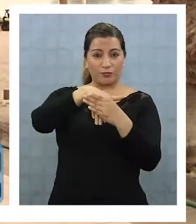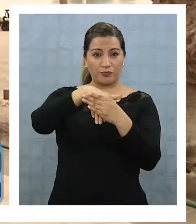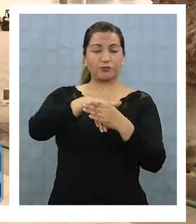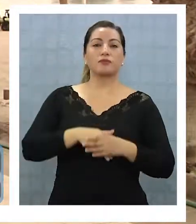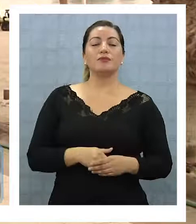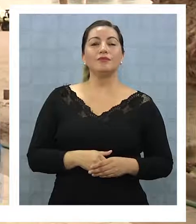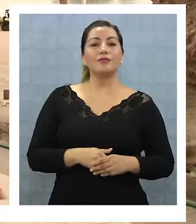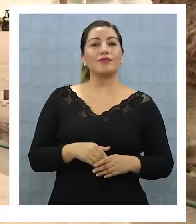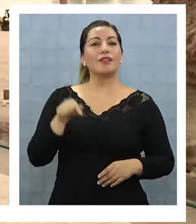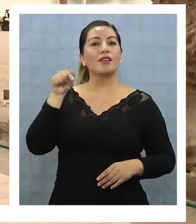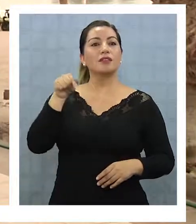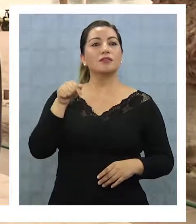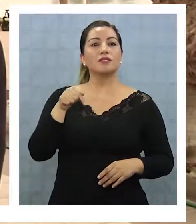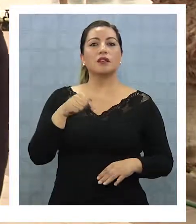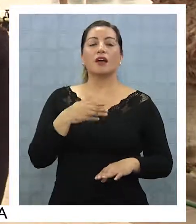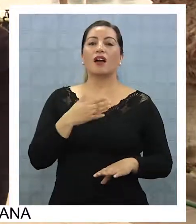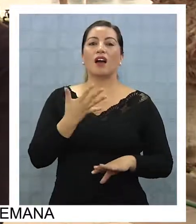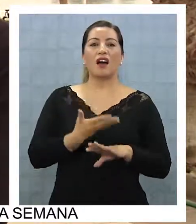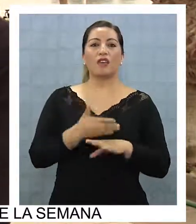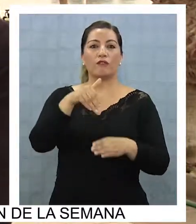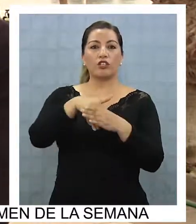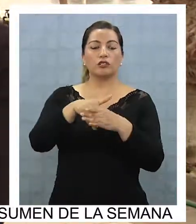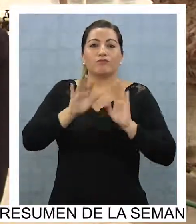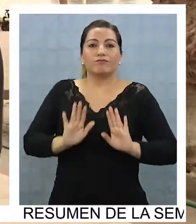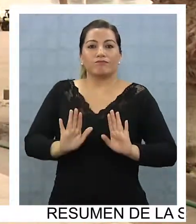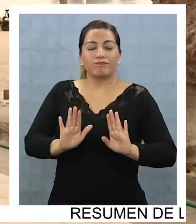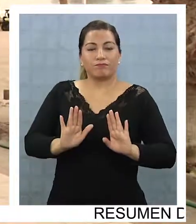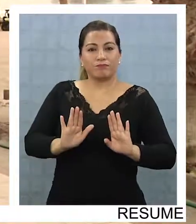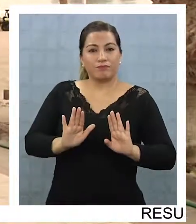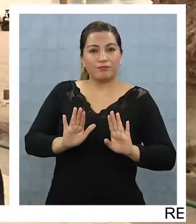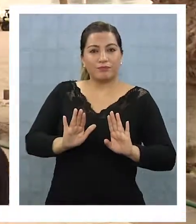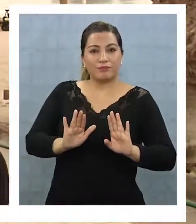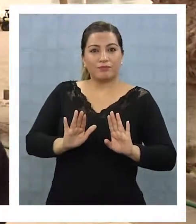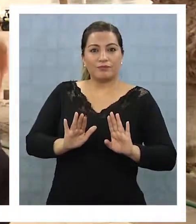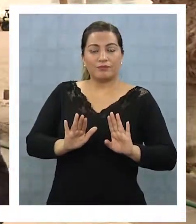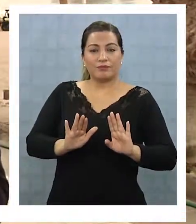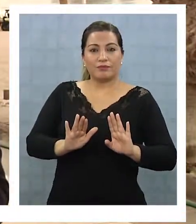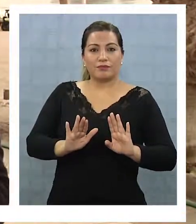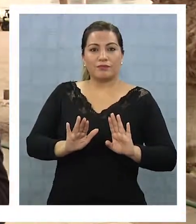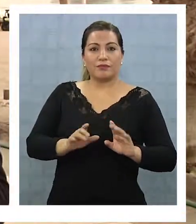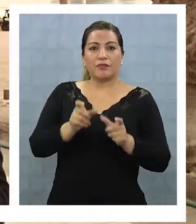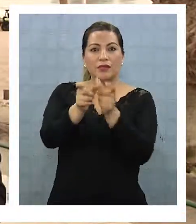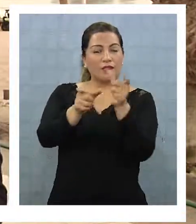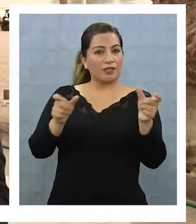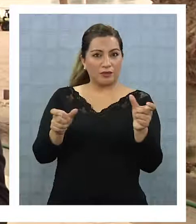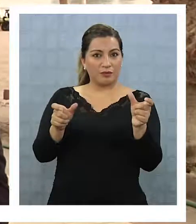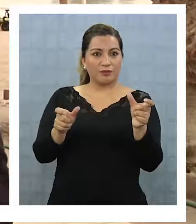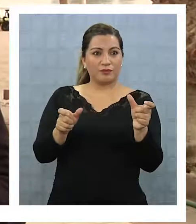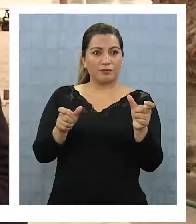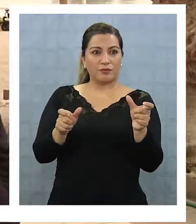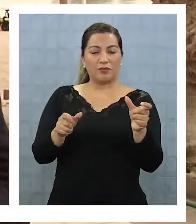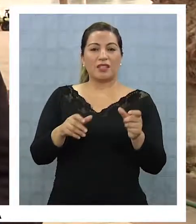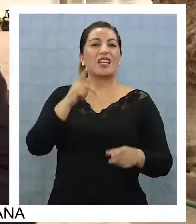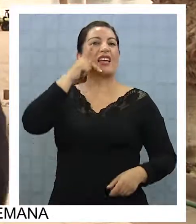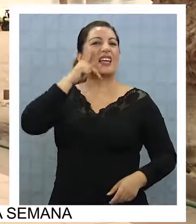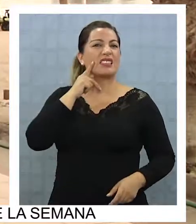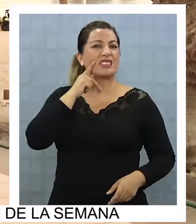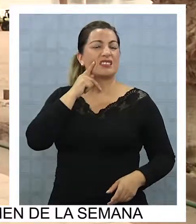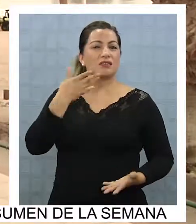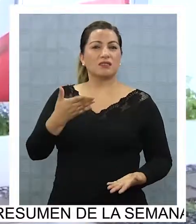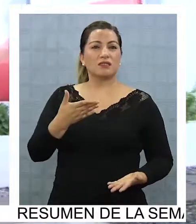de algún modo hay un estancamiento de la votación de un estancamiento del electorado de derecha, ha crecido cast con esa idea,